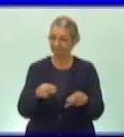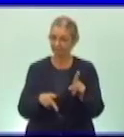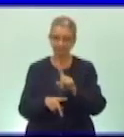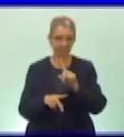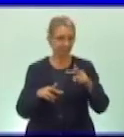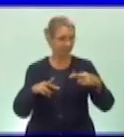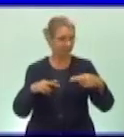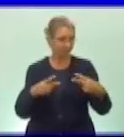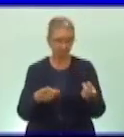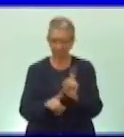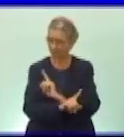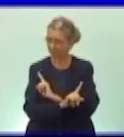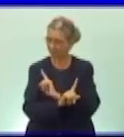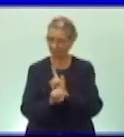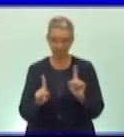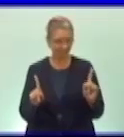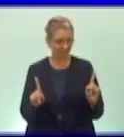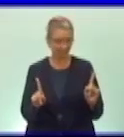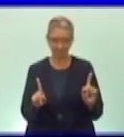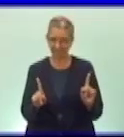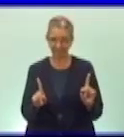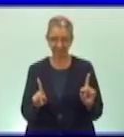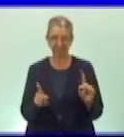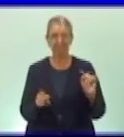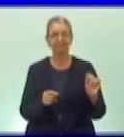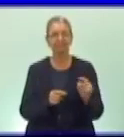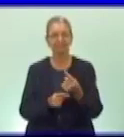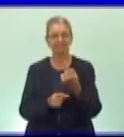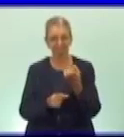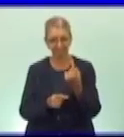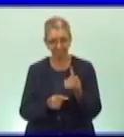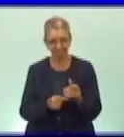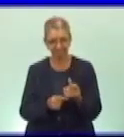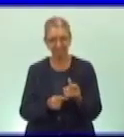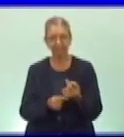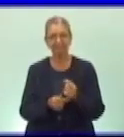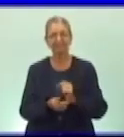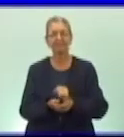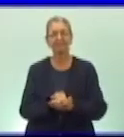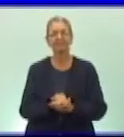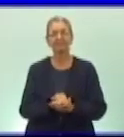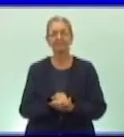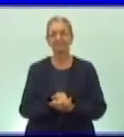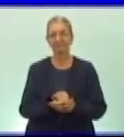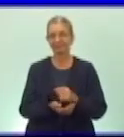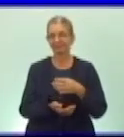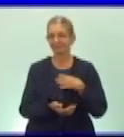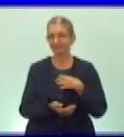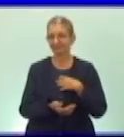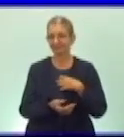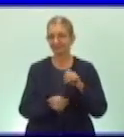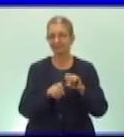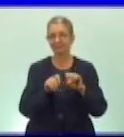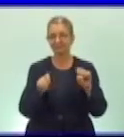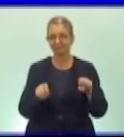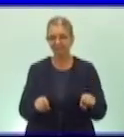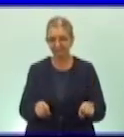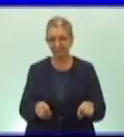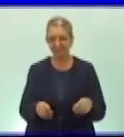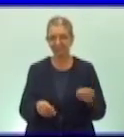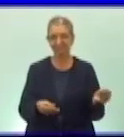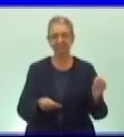tienen que hacerlo. Solamente tienen posibilidades para